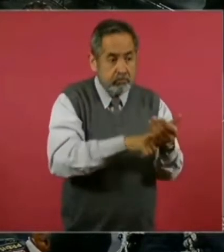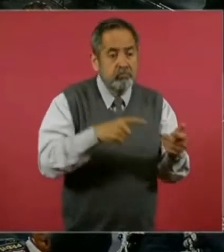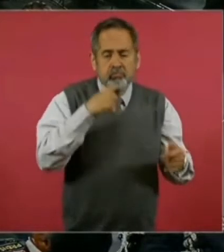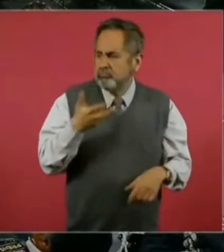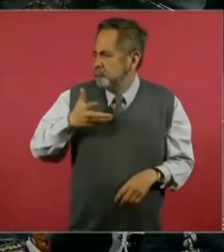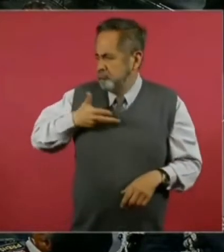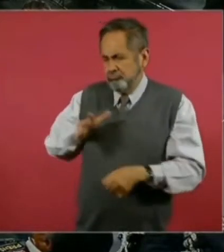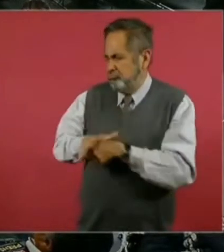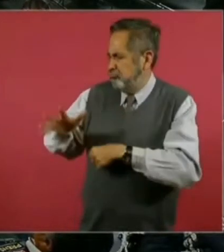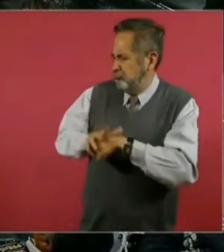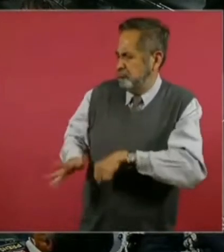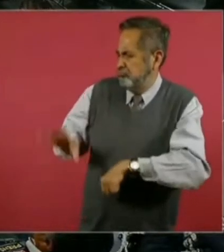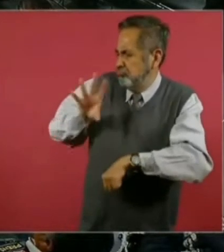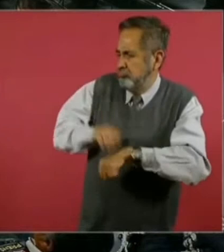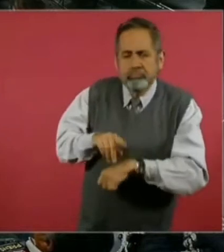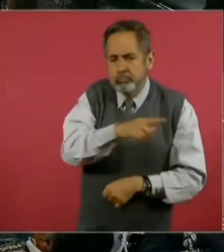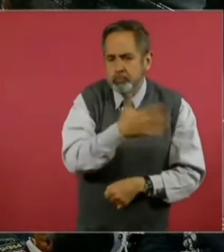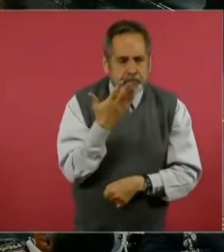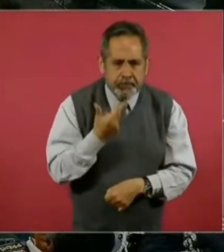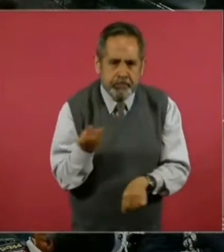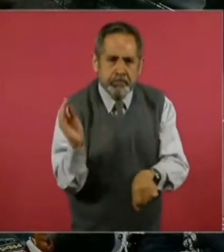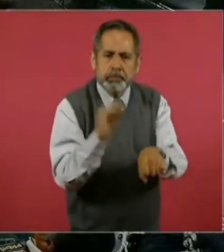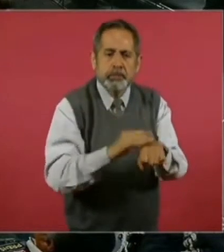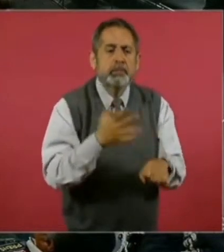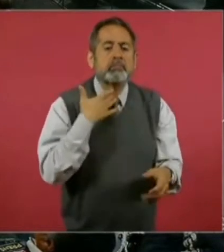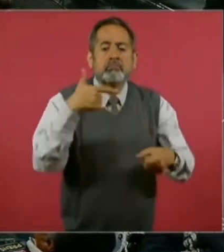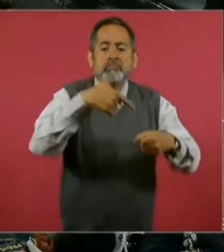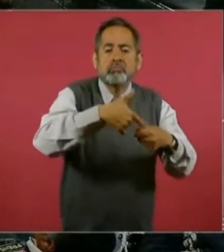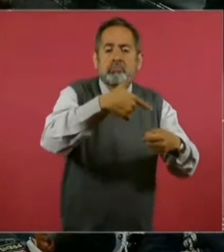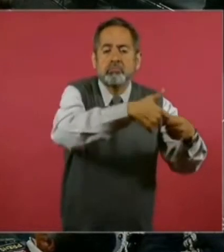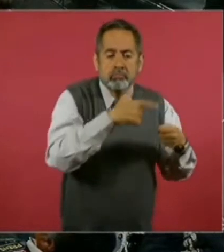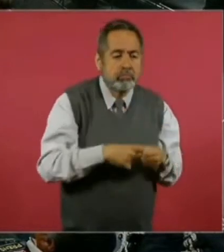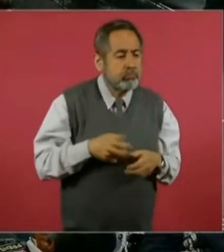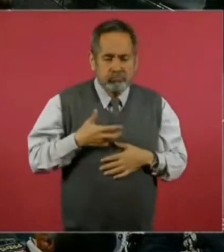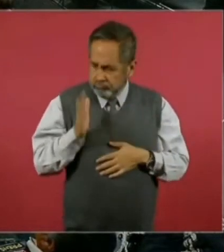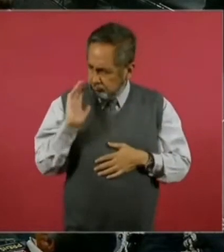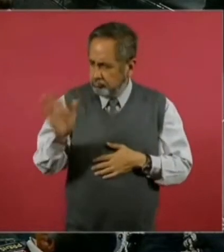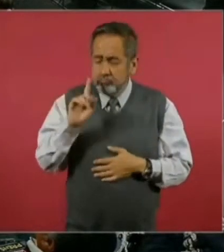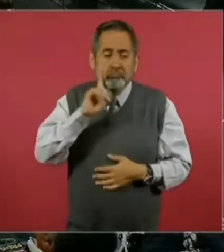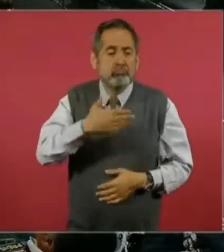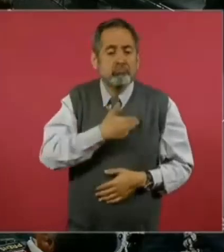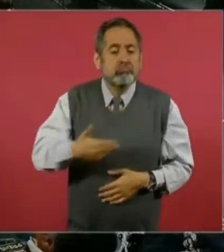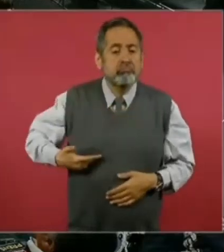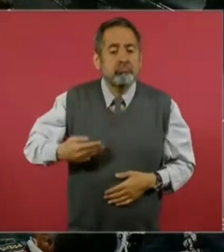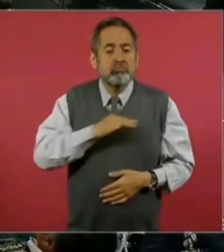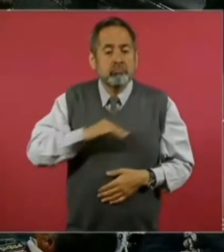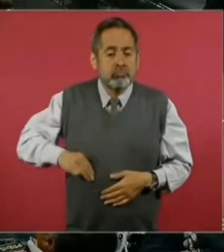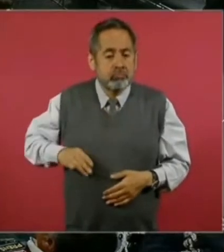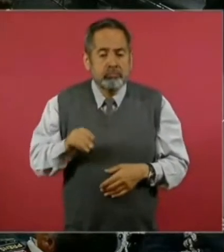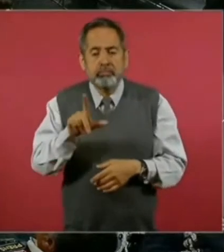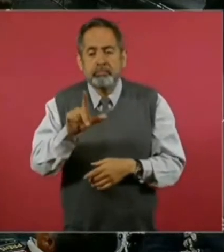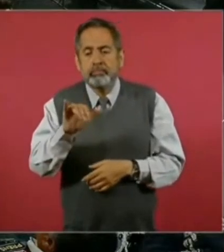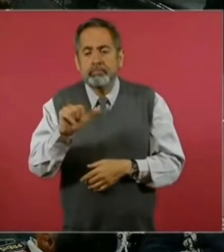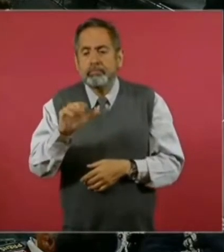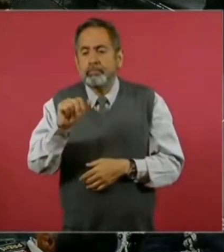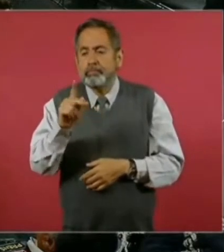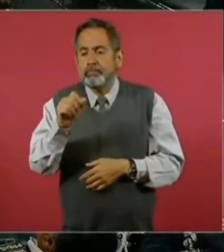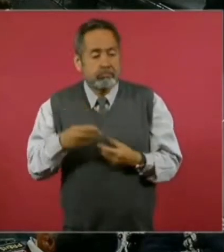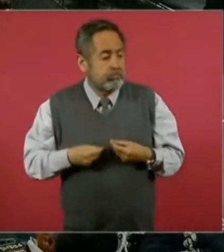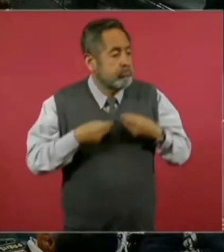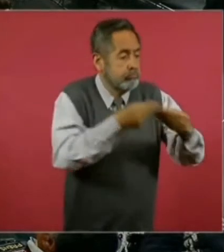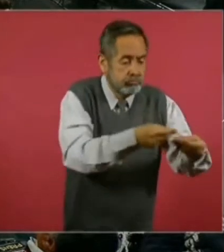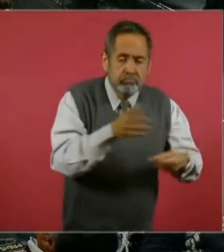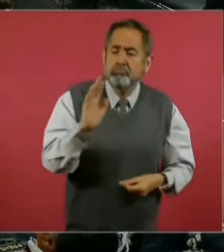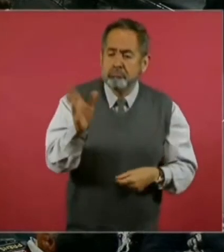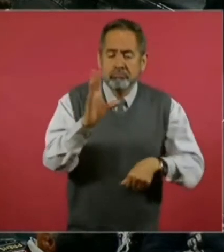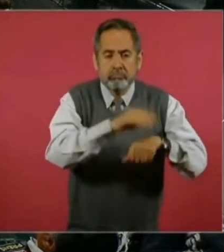permisos ilegales para poner gasolineras que otorgados por la presidenta municipal, en este caso Lili Campos Miranda. Y bueno,